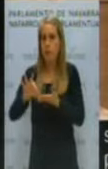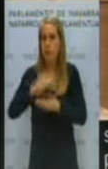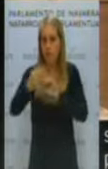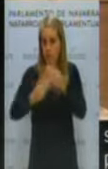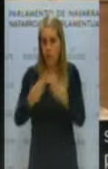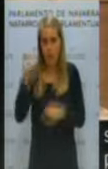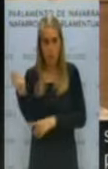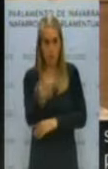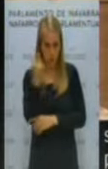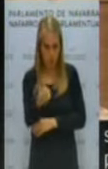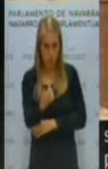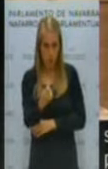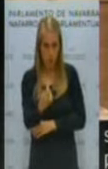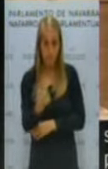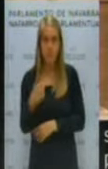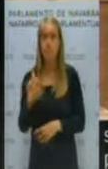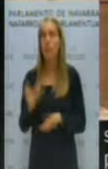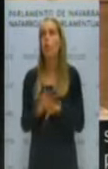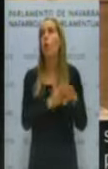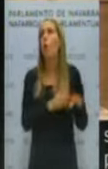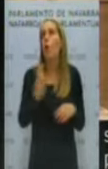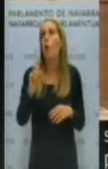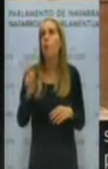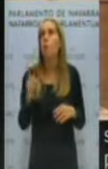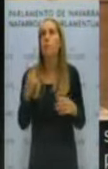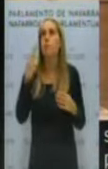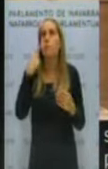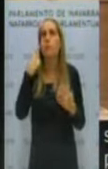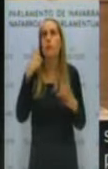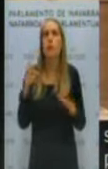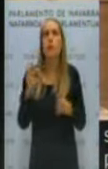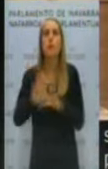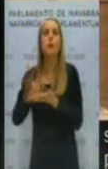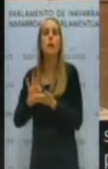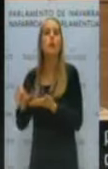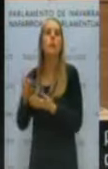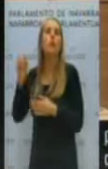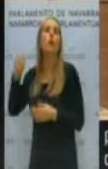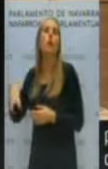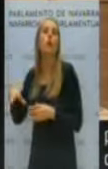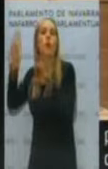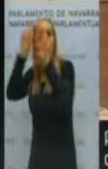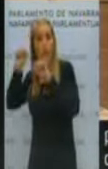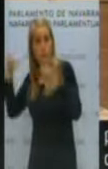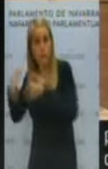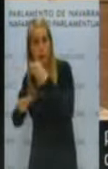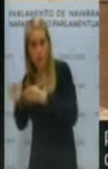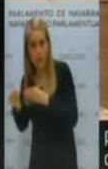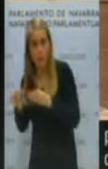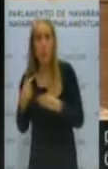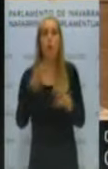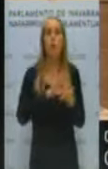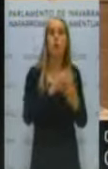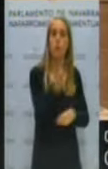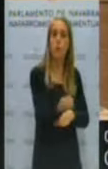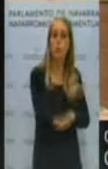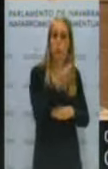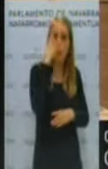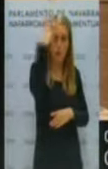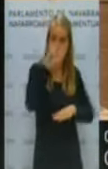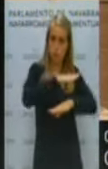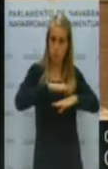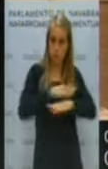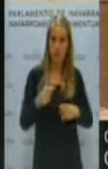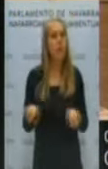de bomberos. No mirar, no mirar si quien presta ese servicio es de la Guardia Civil o es del servicio de bomberos del Gobierno de